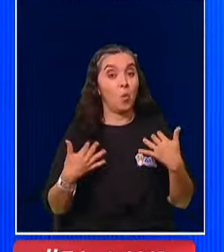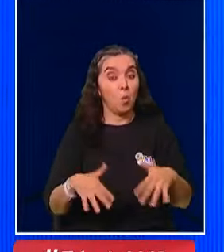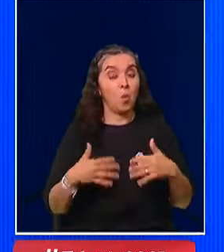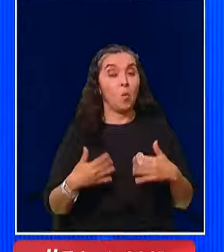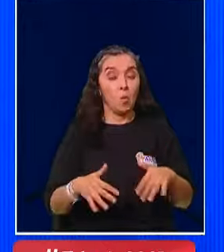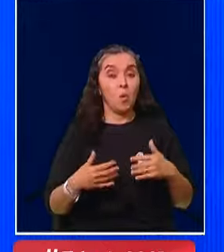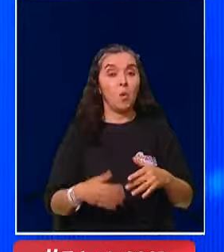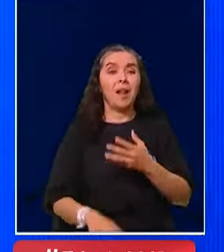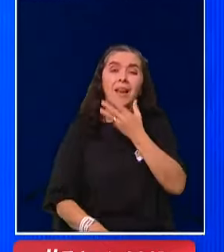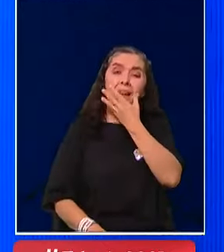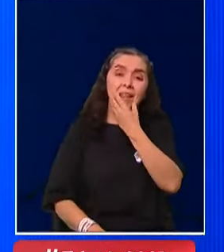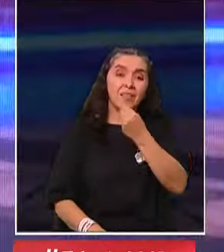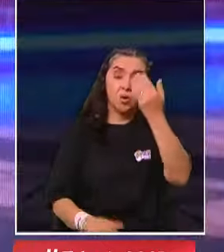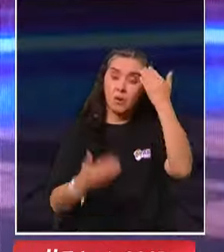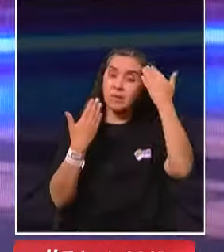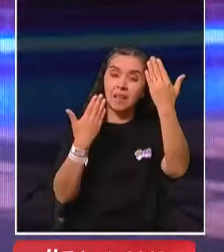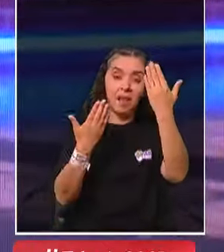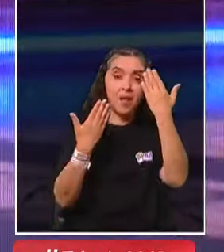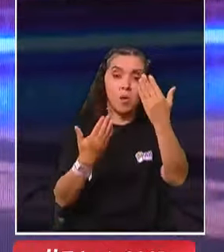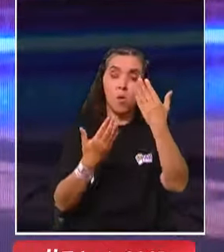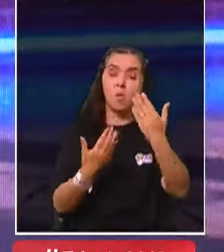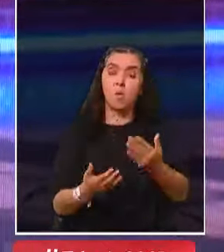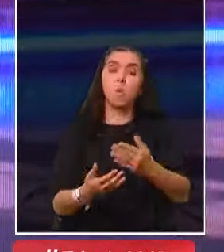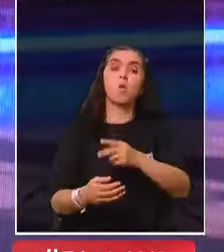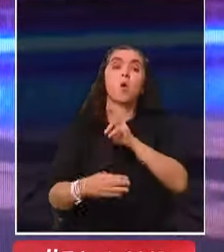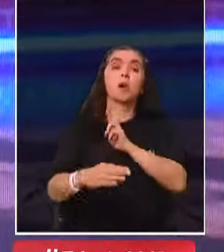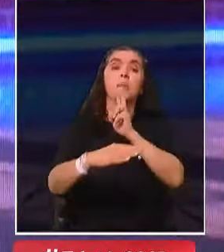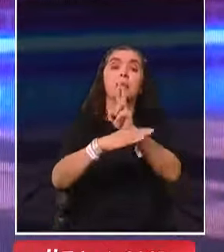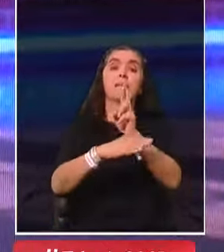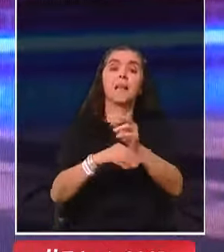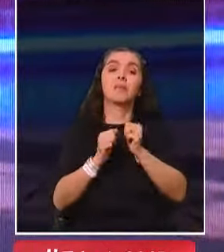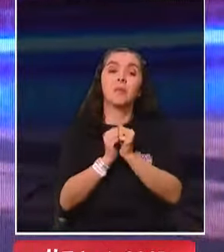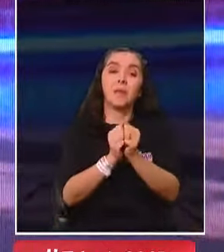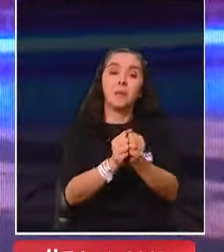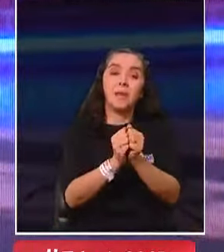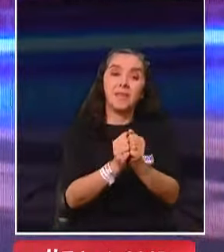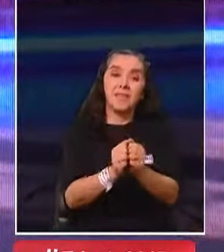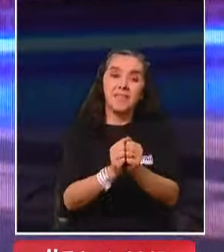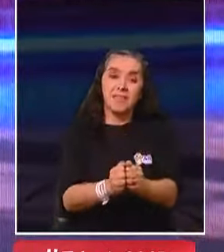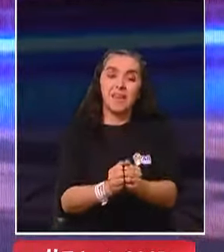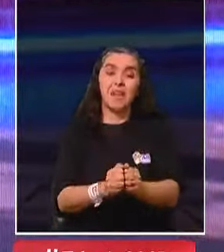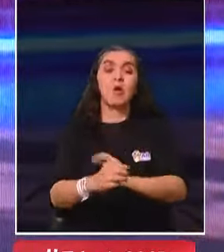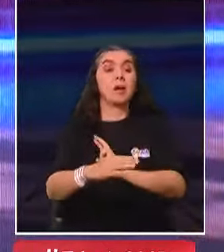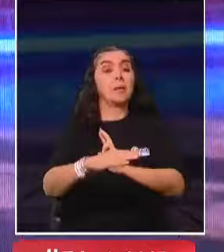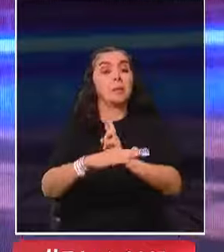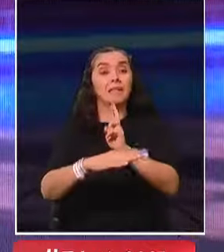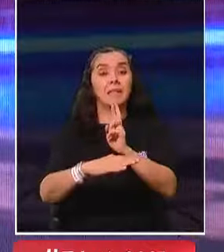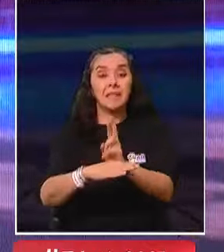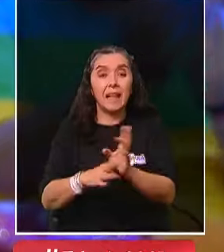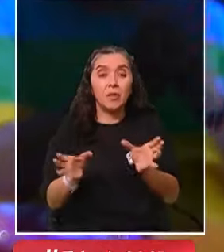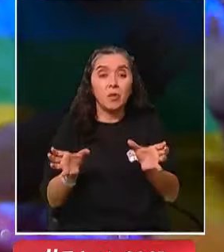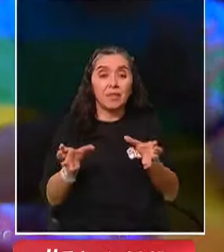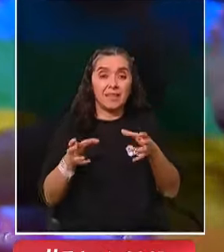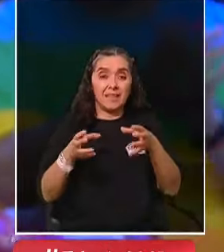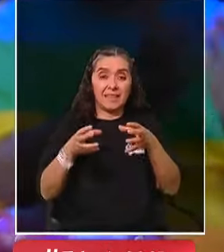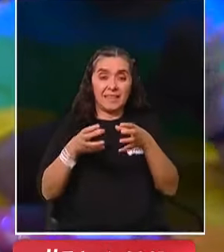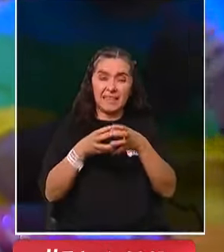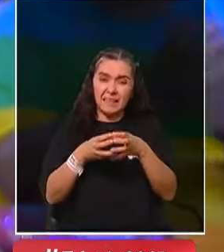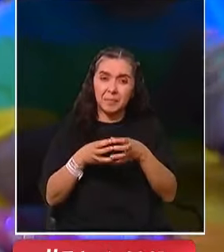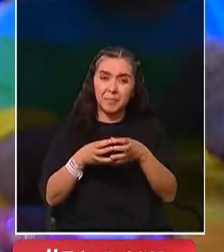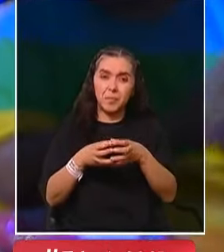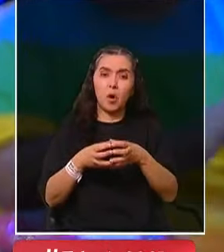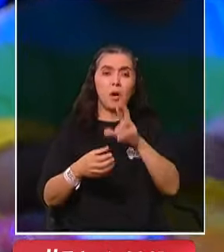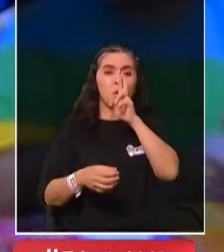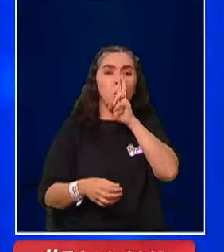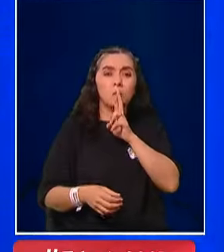¡Qué lindo tu saludo, Pedro, a nombre de todos tus compañeros, a nombre de este equipo que nos va a representar en